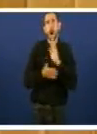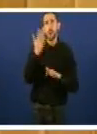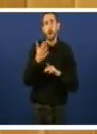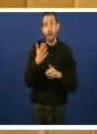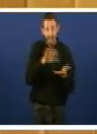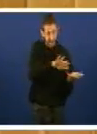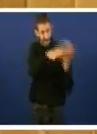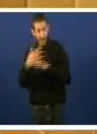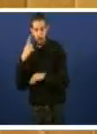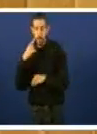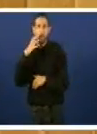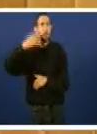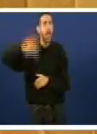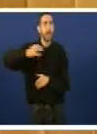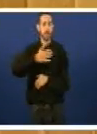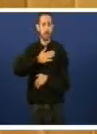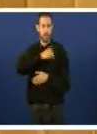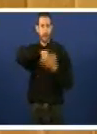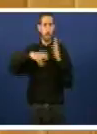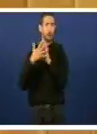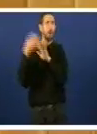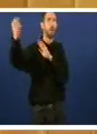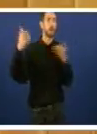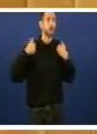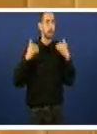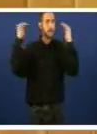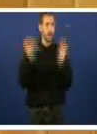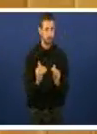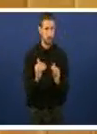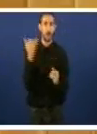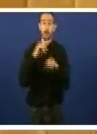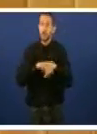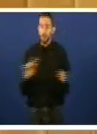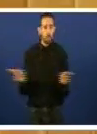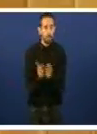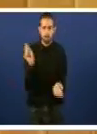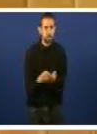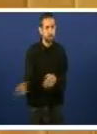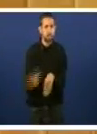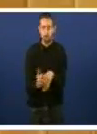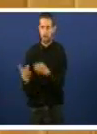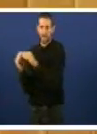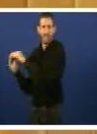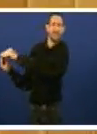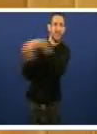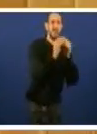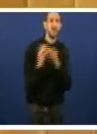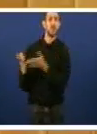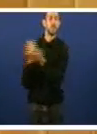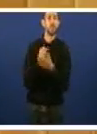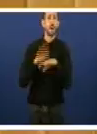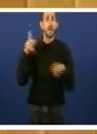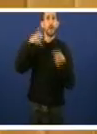Galiza. E todos, durante un pequeno lapso de tempo, moi curto, conxurámonos para evitar que Galiza